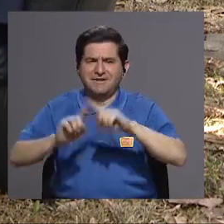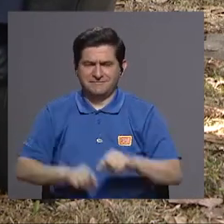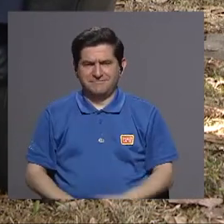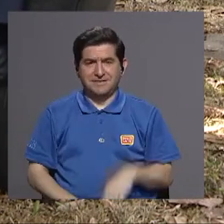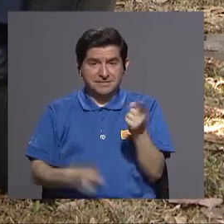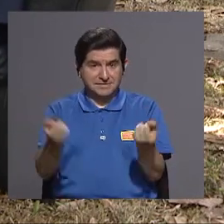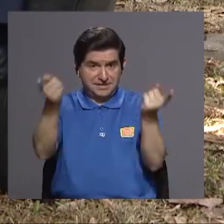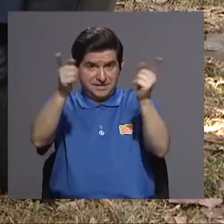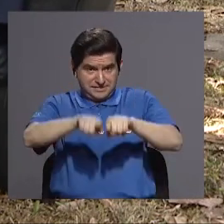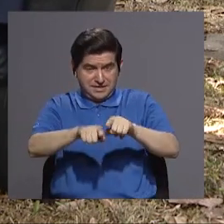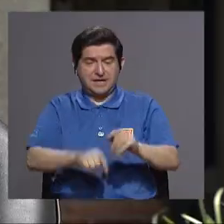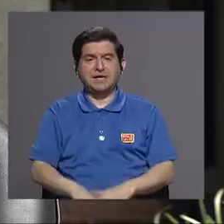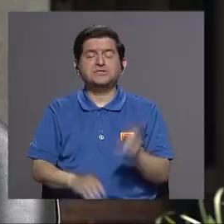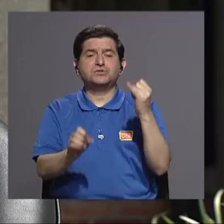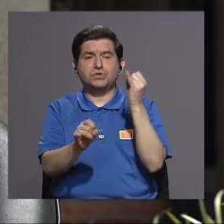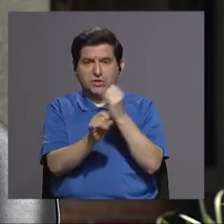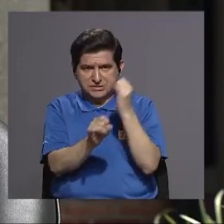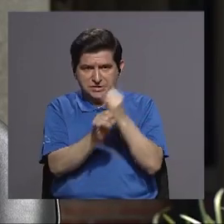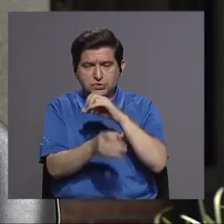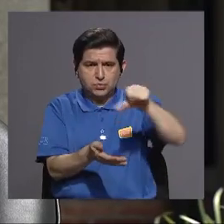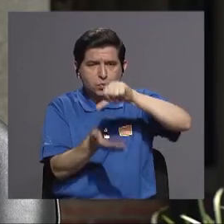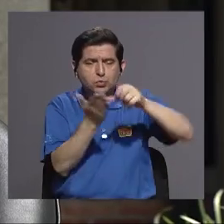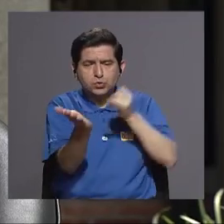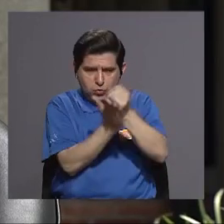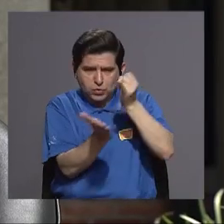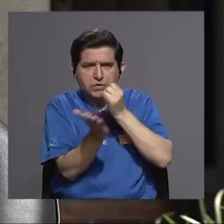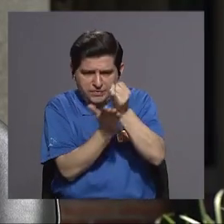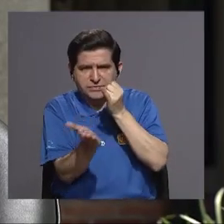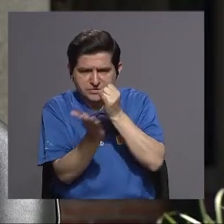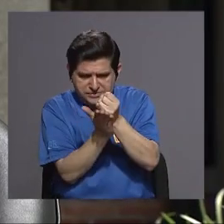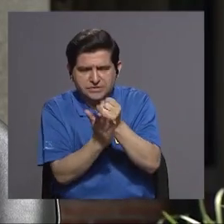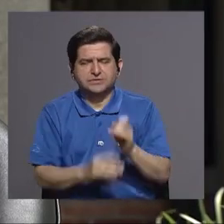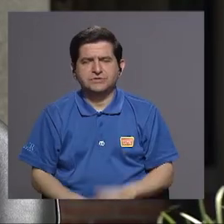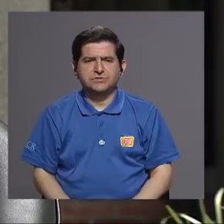los institutos y los centros de investigación que